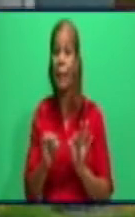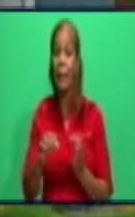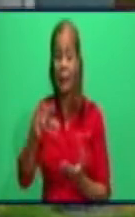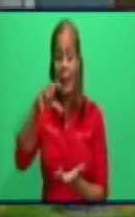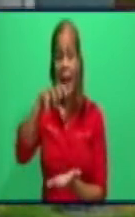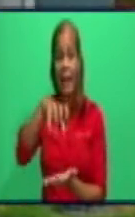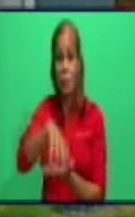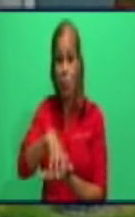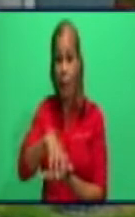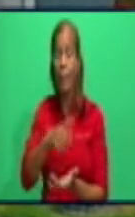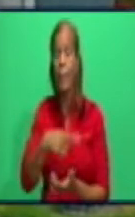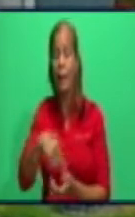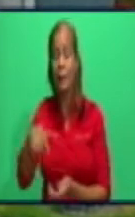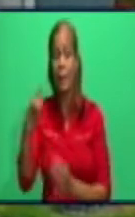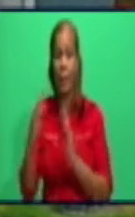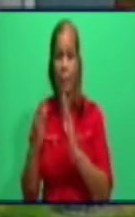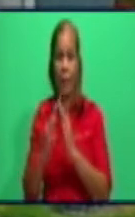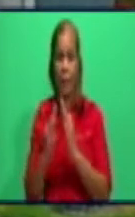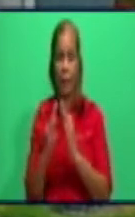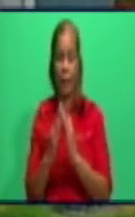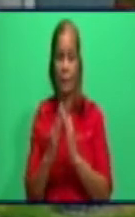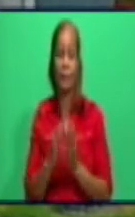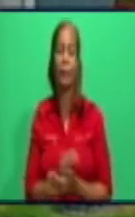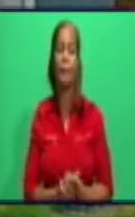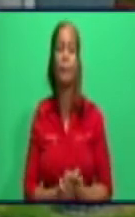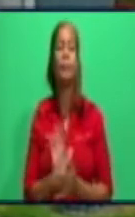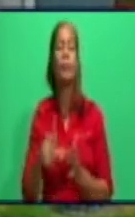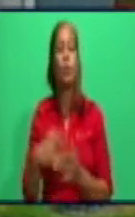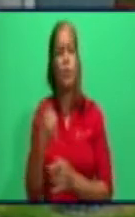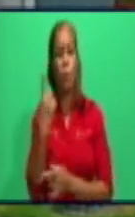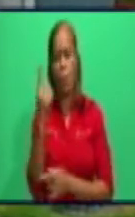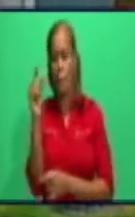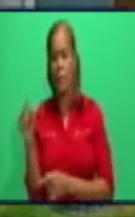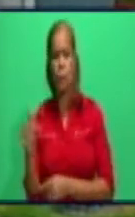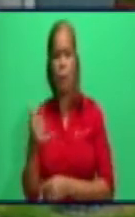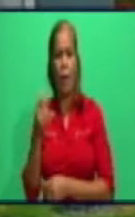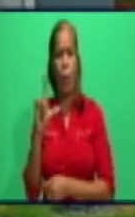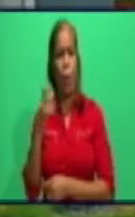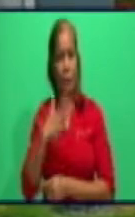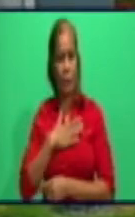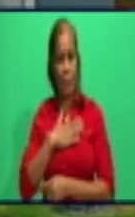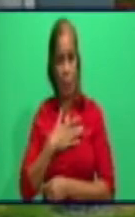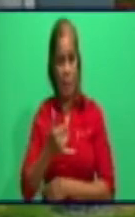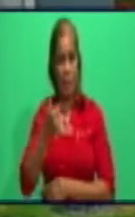propósito de los trabajadores por cuenta propia, hay un carretillero, lo anoté por acá,